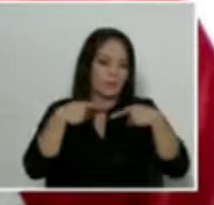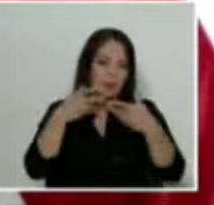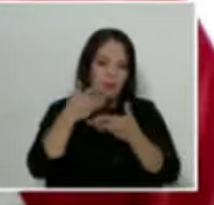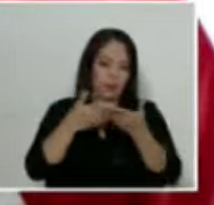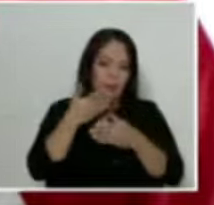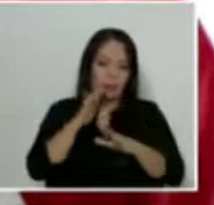Adelante.